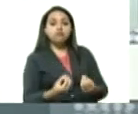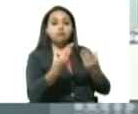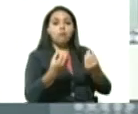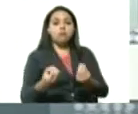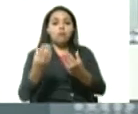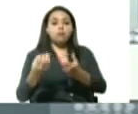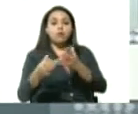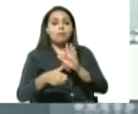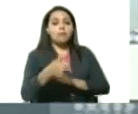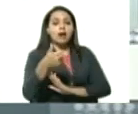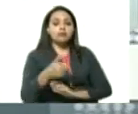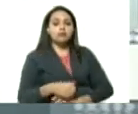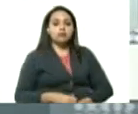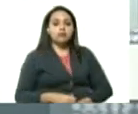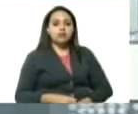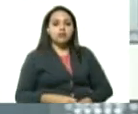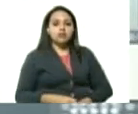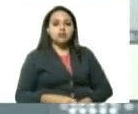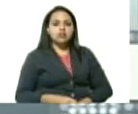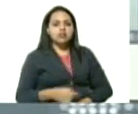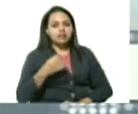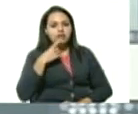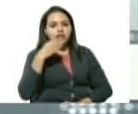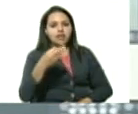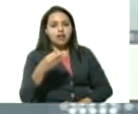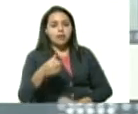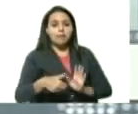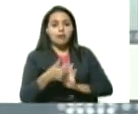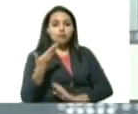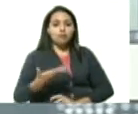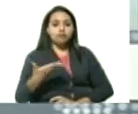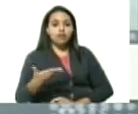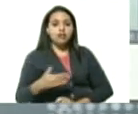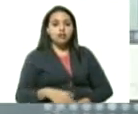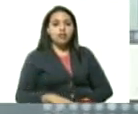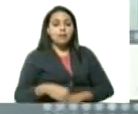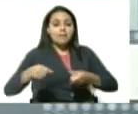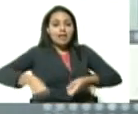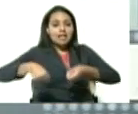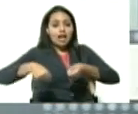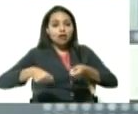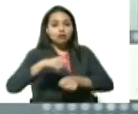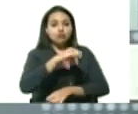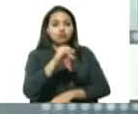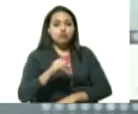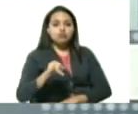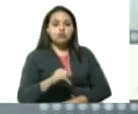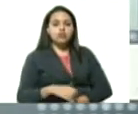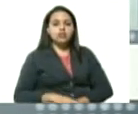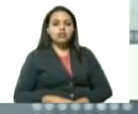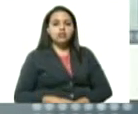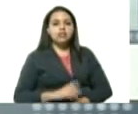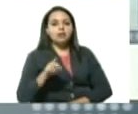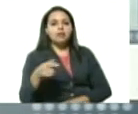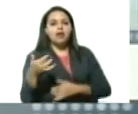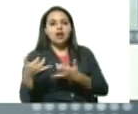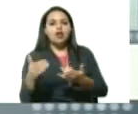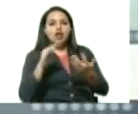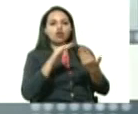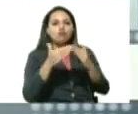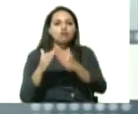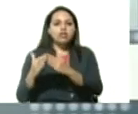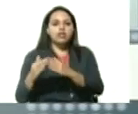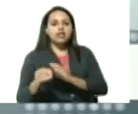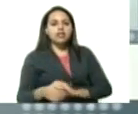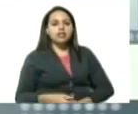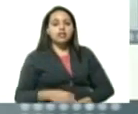en realidad el único foco de relevancia es el foco del mercado de las pulgas y un foco de la comunidad pemona